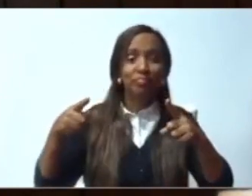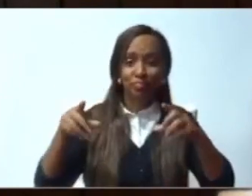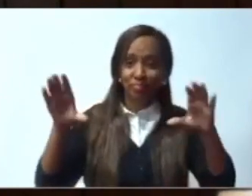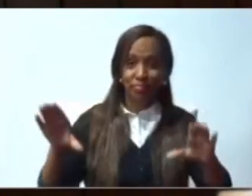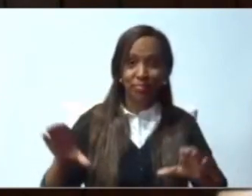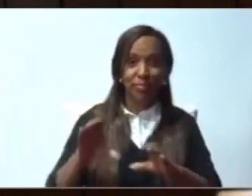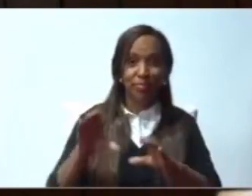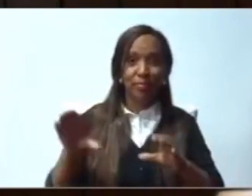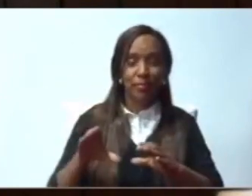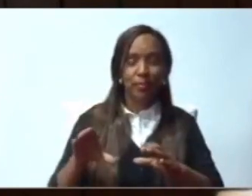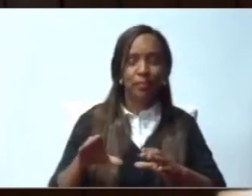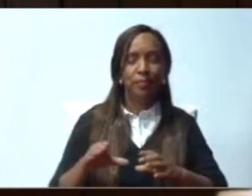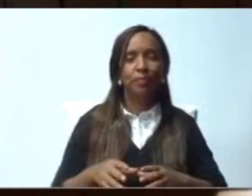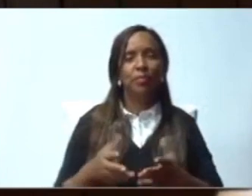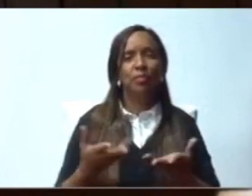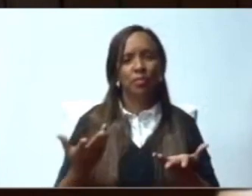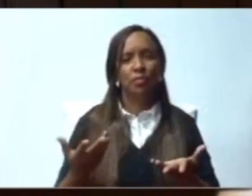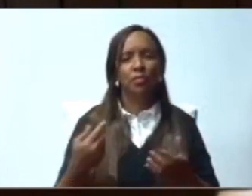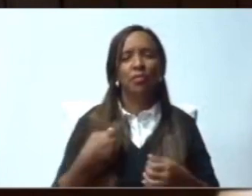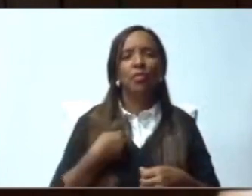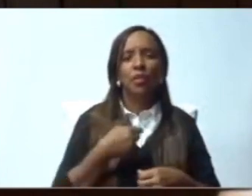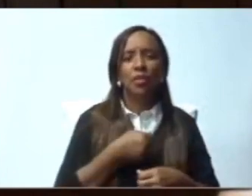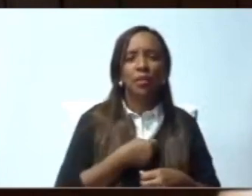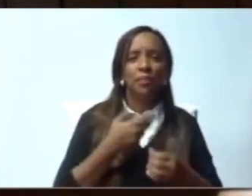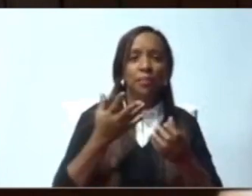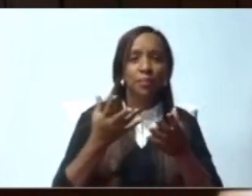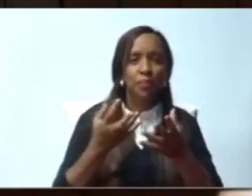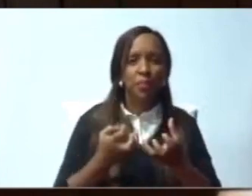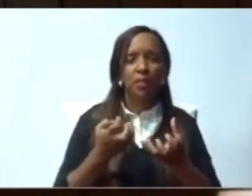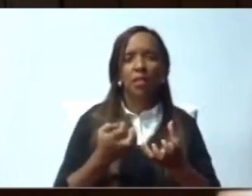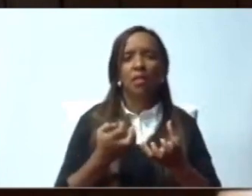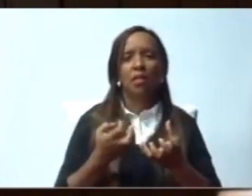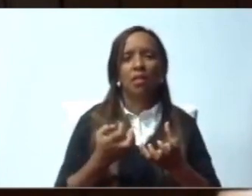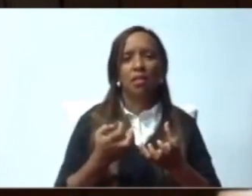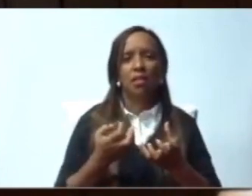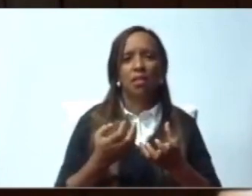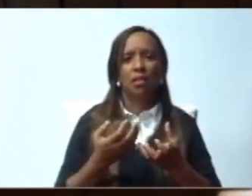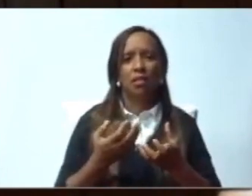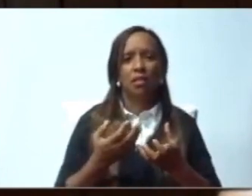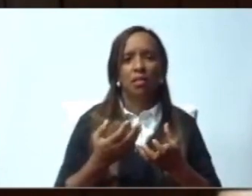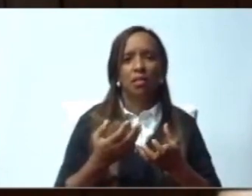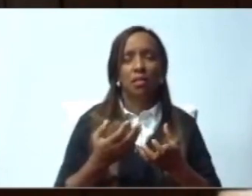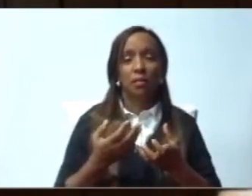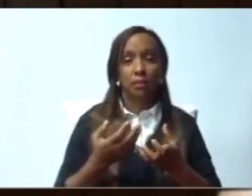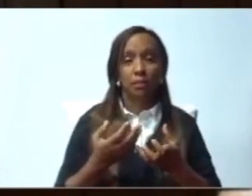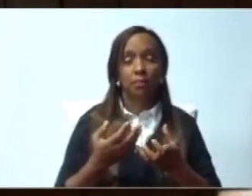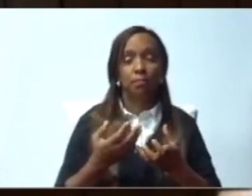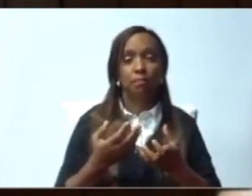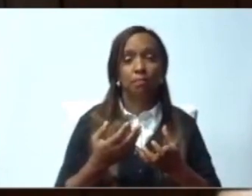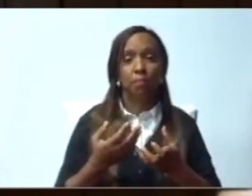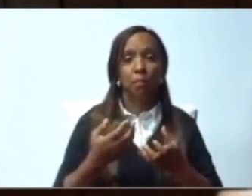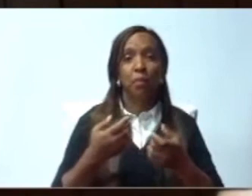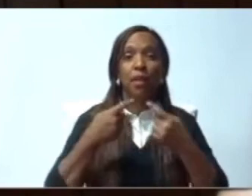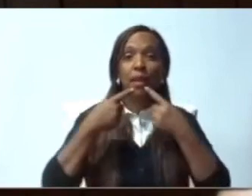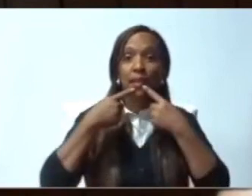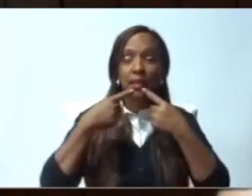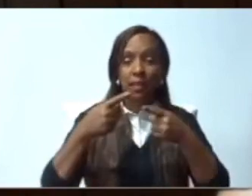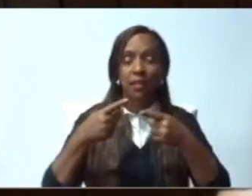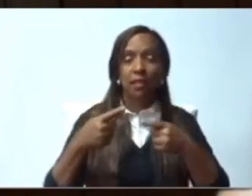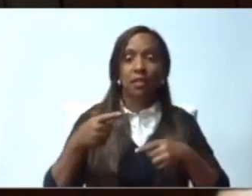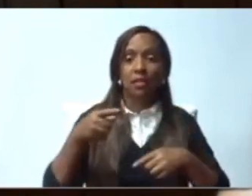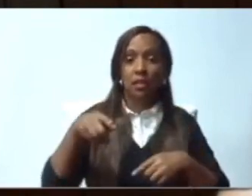esta curul, queremos sentirnos satisfechos porque compartimos la nacionalidad con ese grupo de